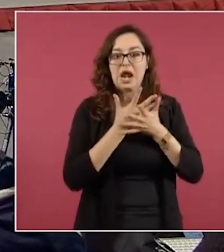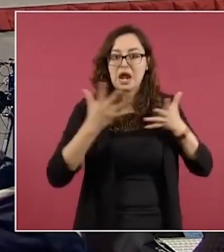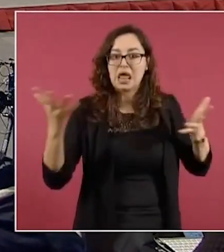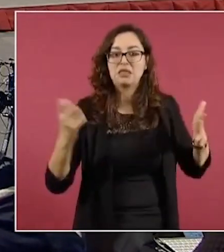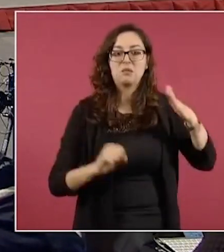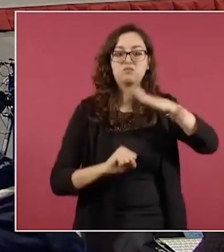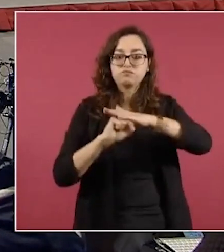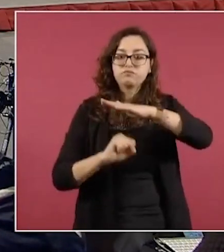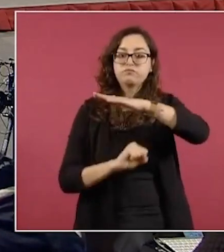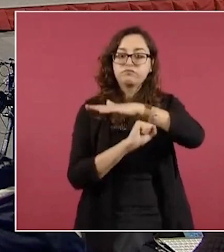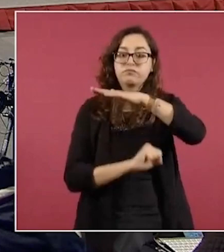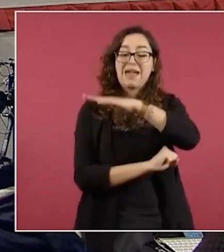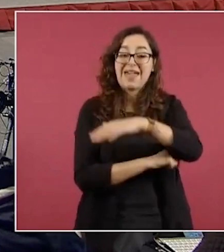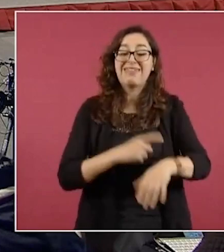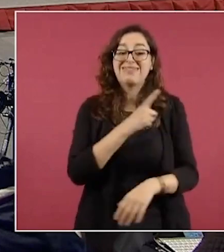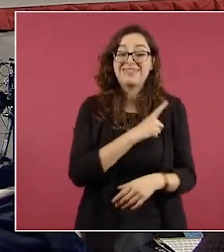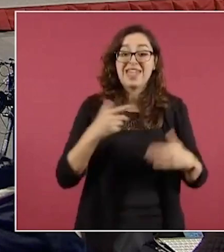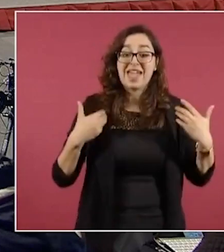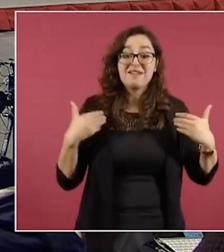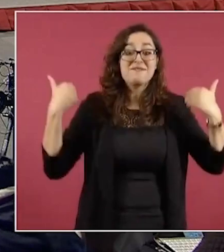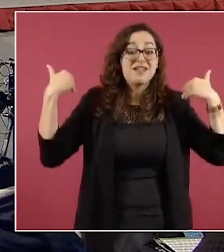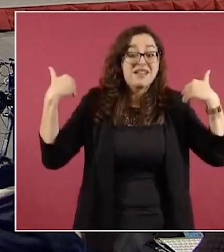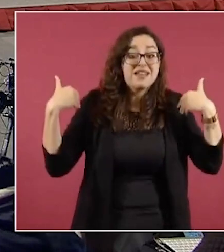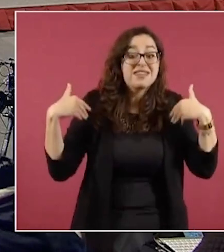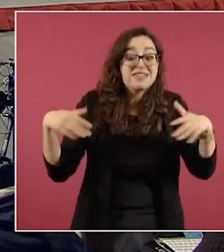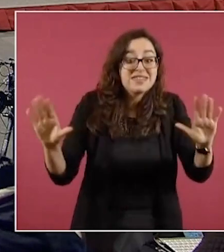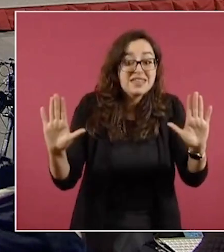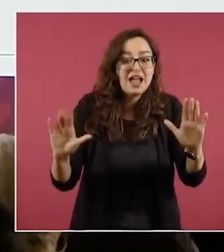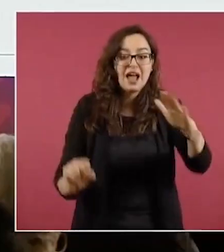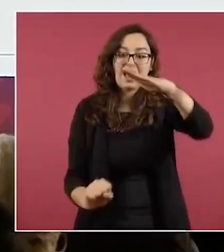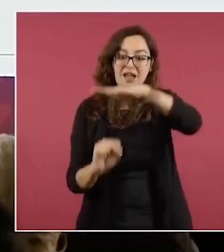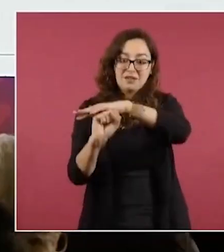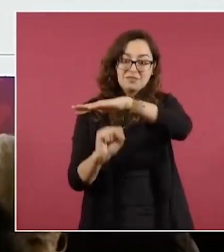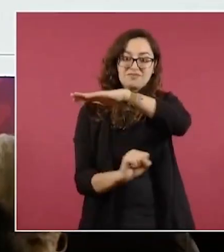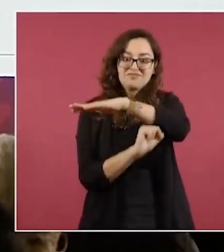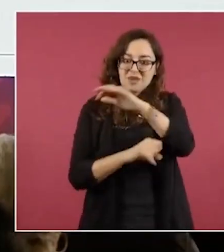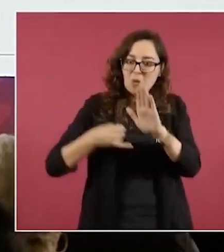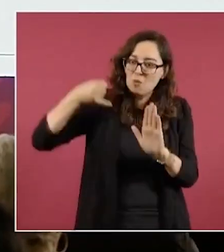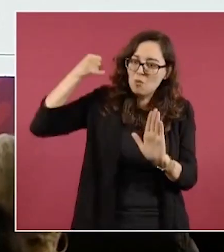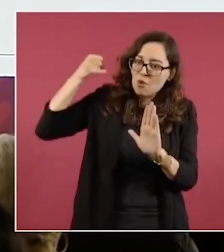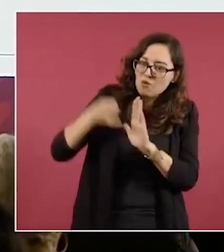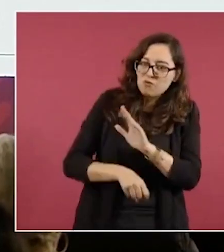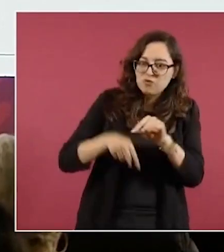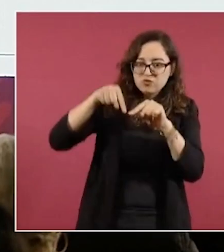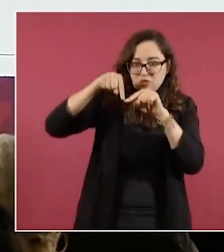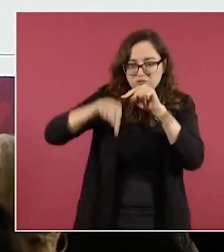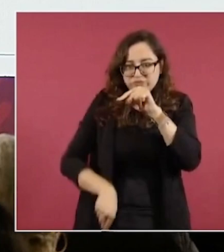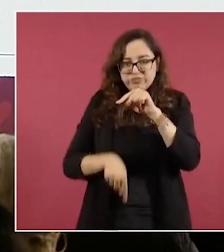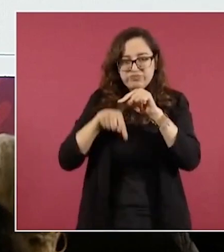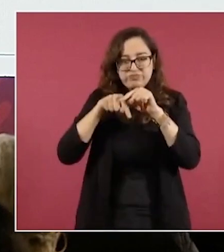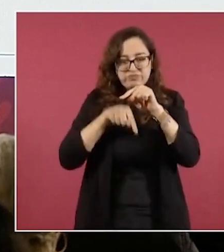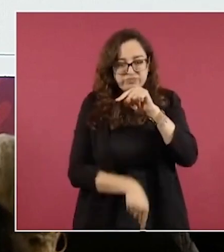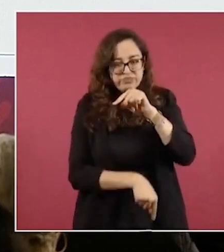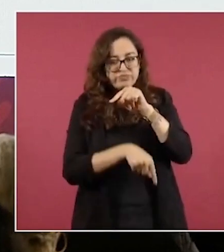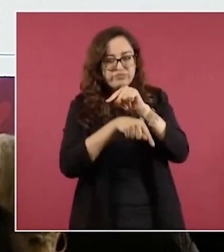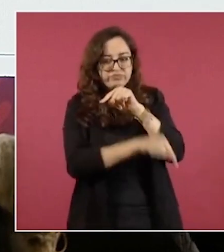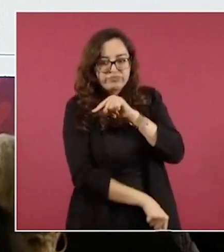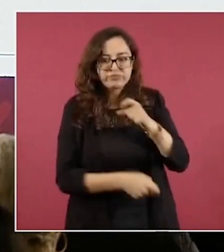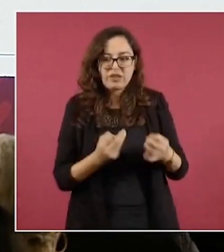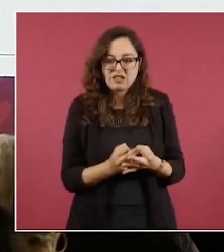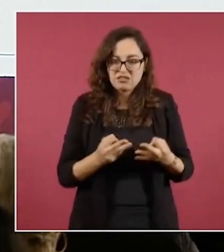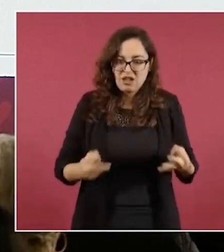llegaban hasta la parte dura del suelo de la zona metropolitana. Estas pilas